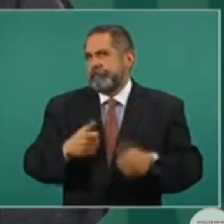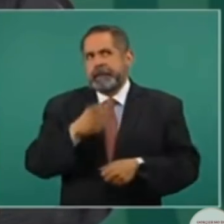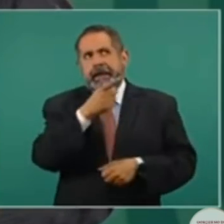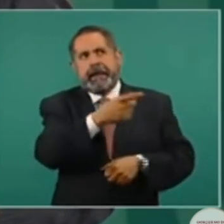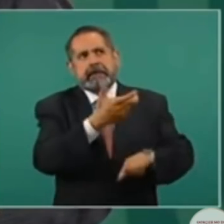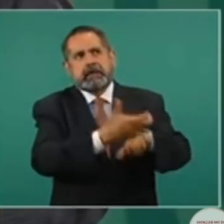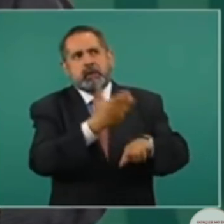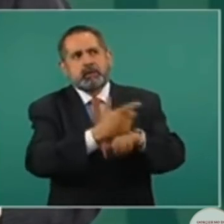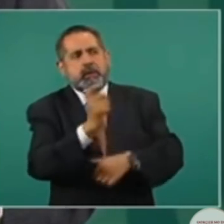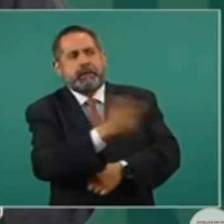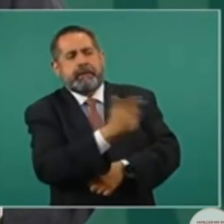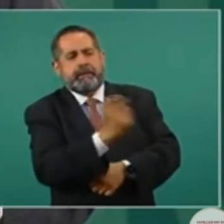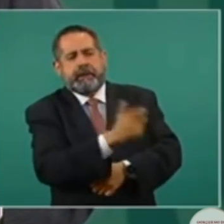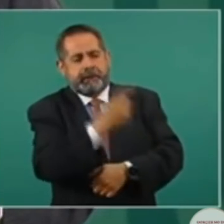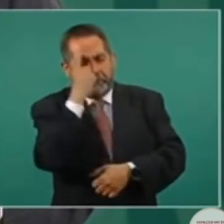Reciben recursos